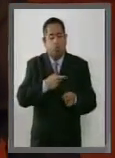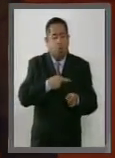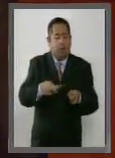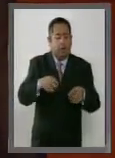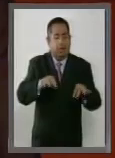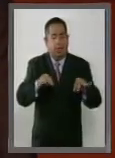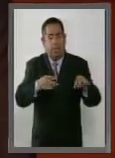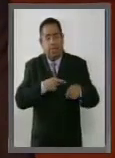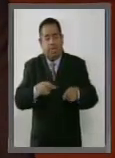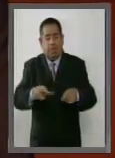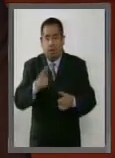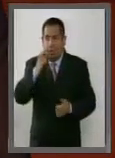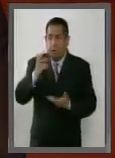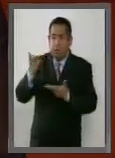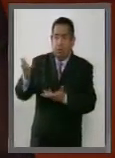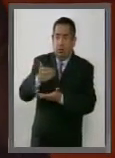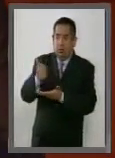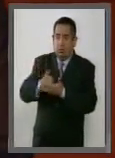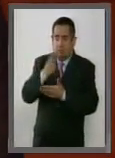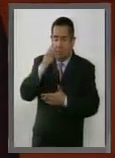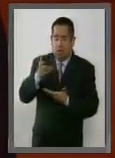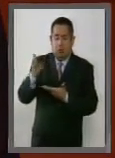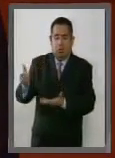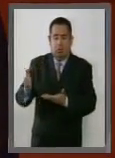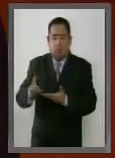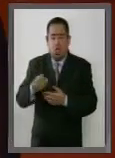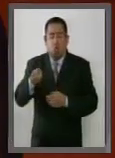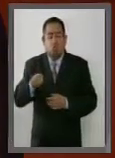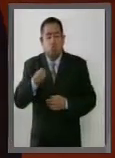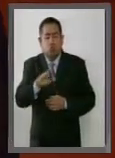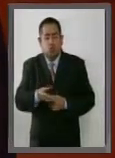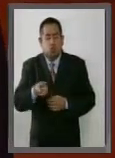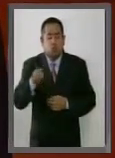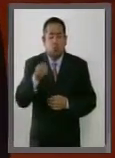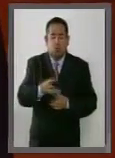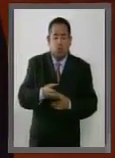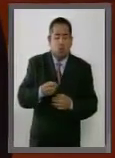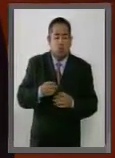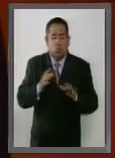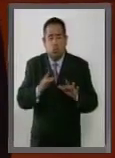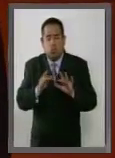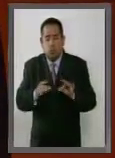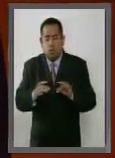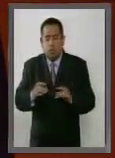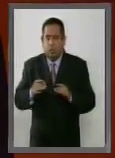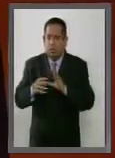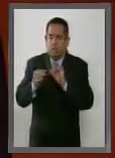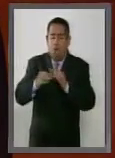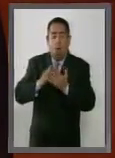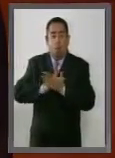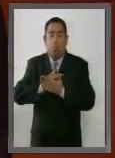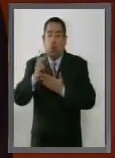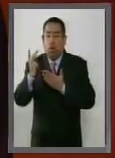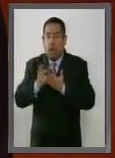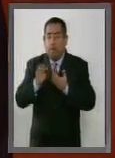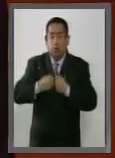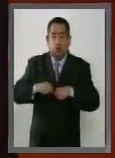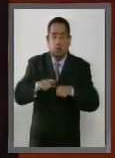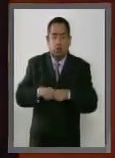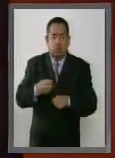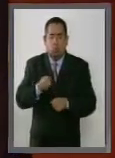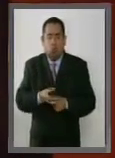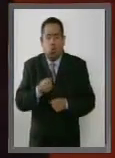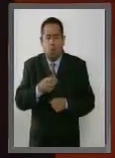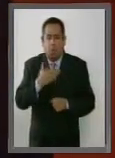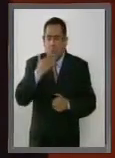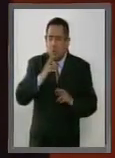¿qué tenemos? En la Ciudad de México las dádivas a las que se les ha querido llamar programas sociales no han